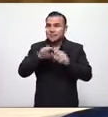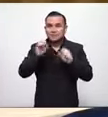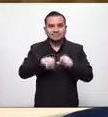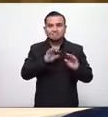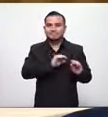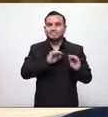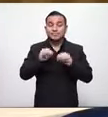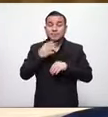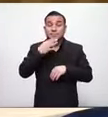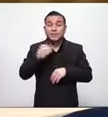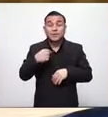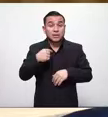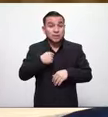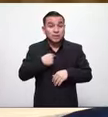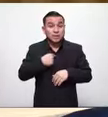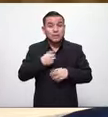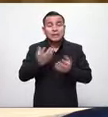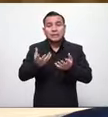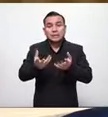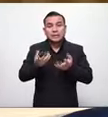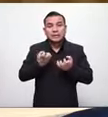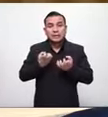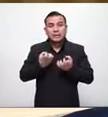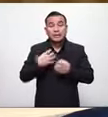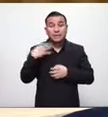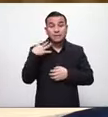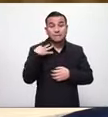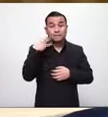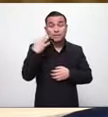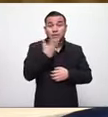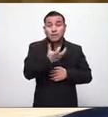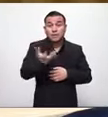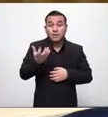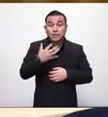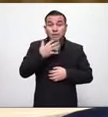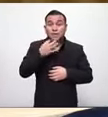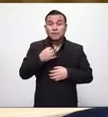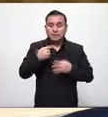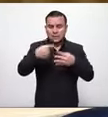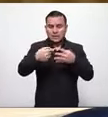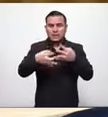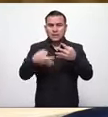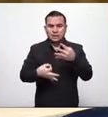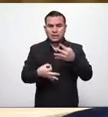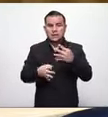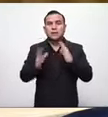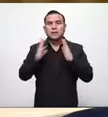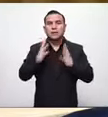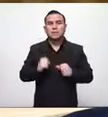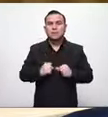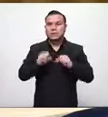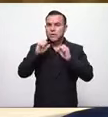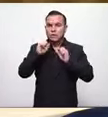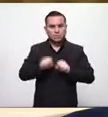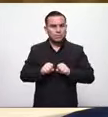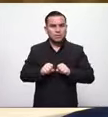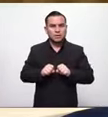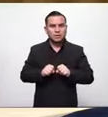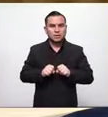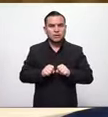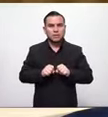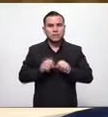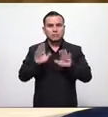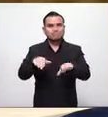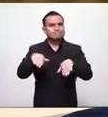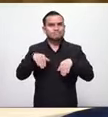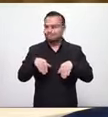aplicable pero yo les quiero pedir que no obstante no teniendo ley el gobierno no se puede dar por